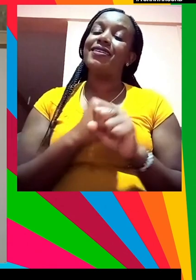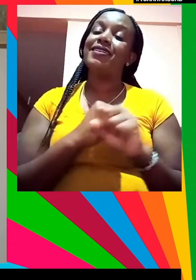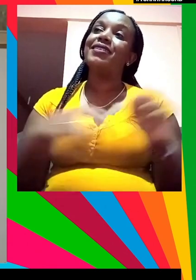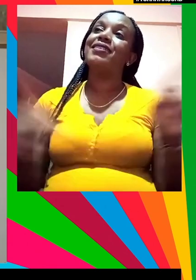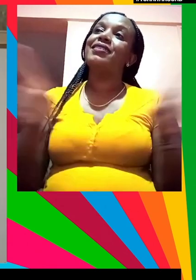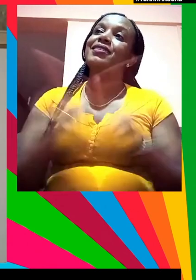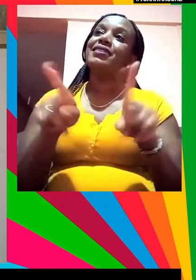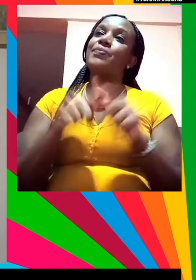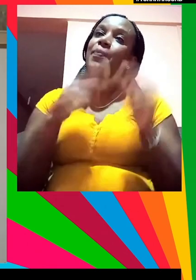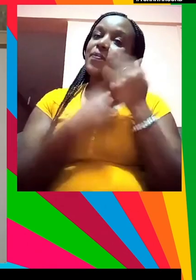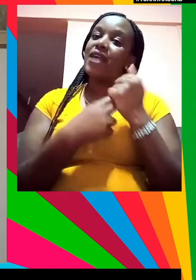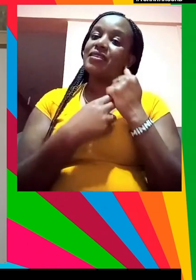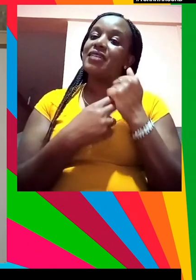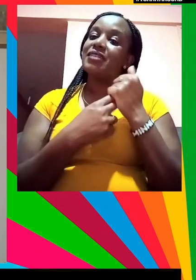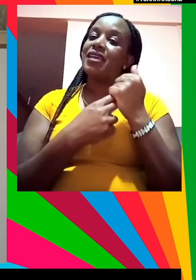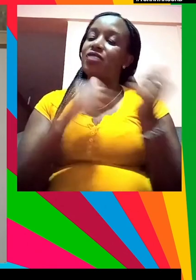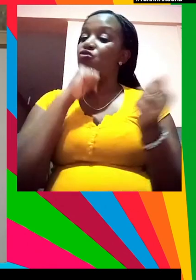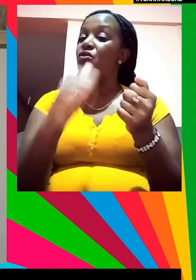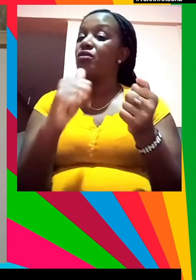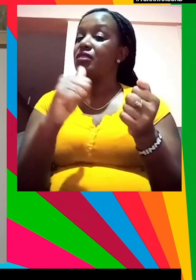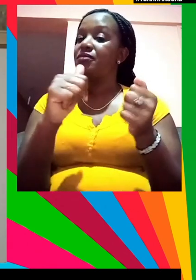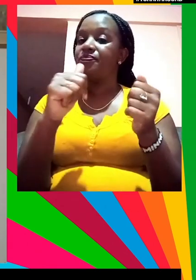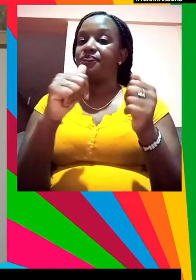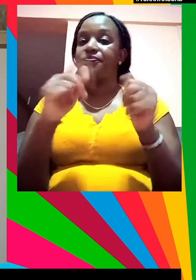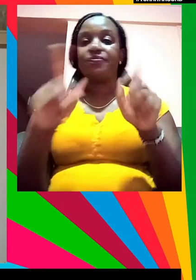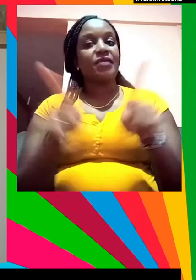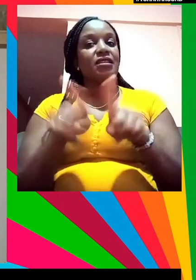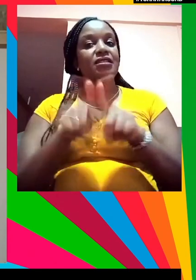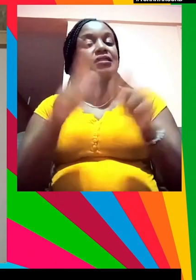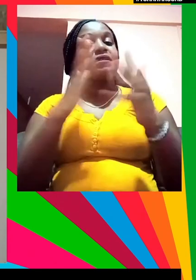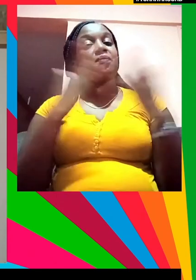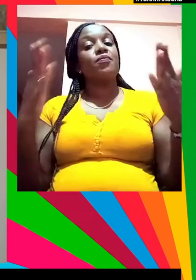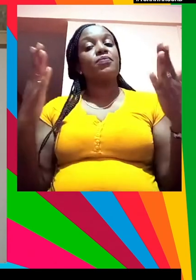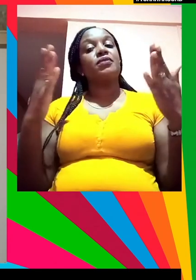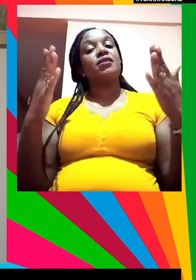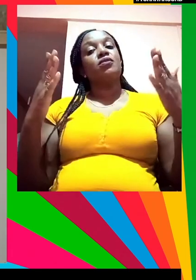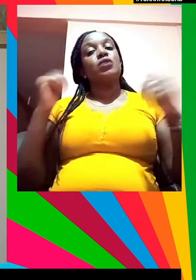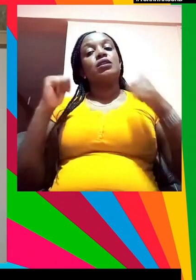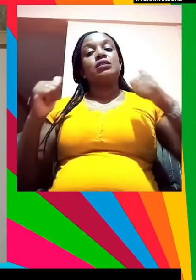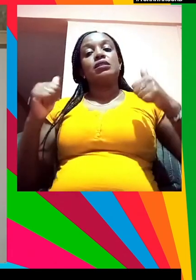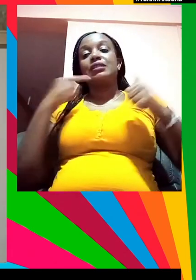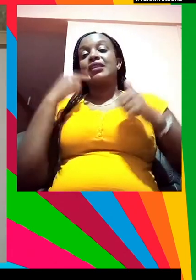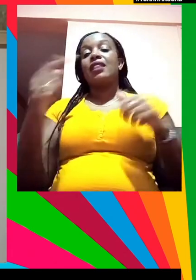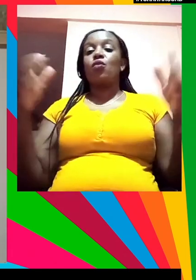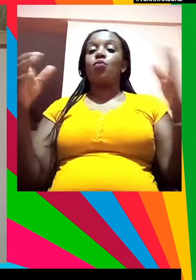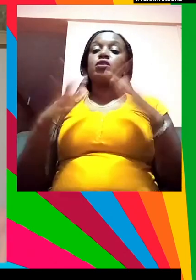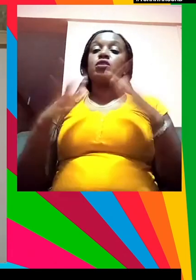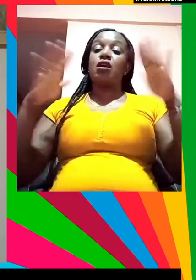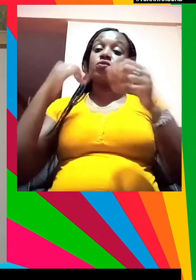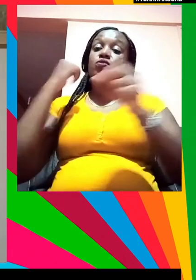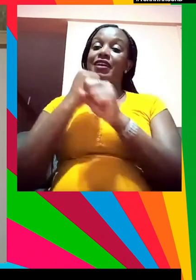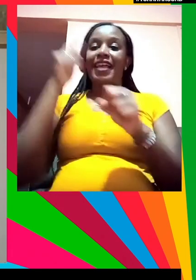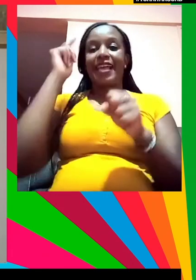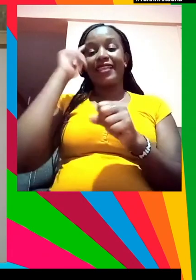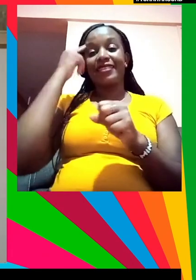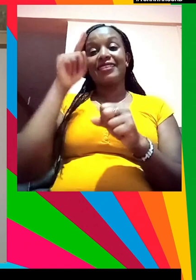como socios y no sólo como alguien que va y dice a una comunidad cómo trabajar y creo que eso es